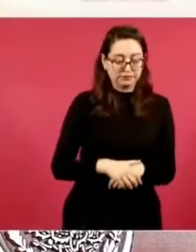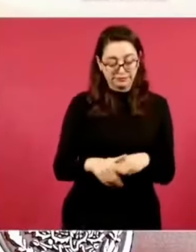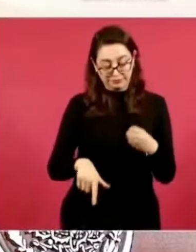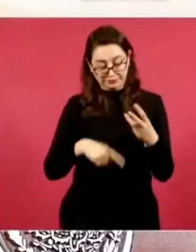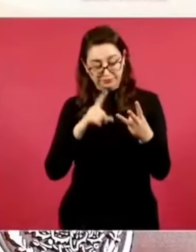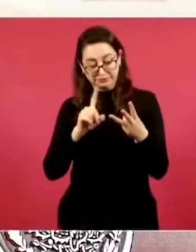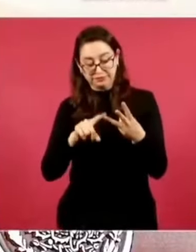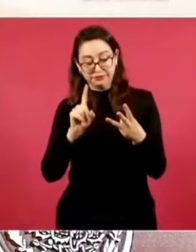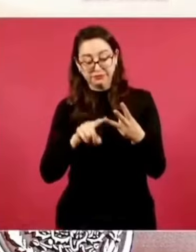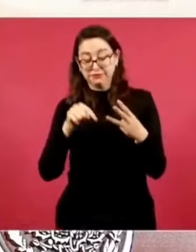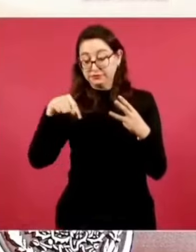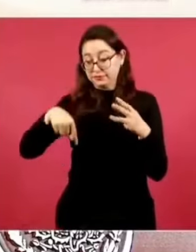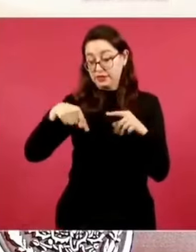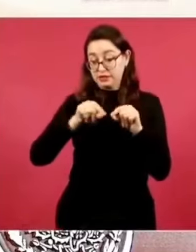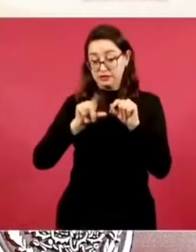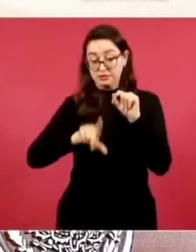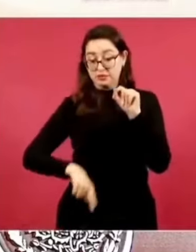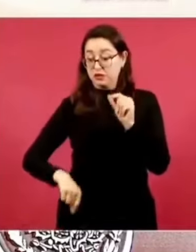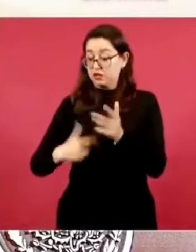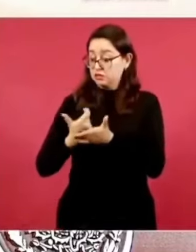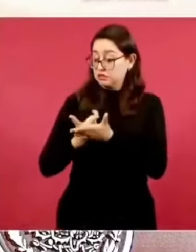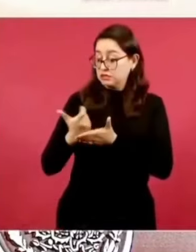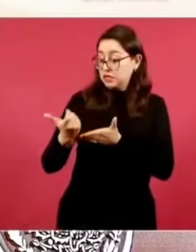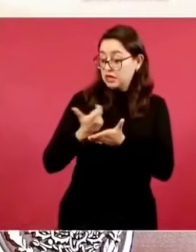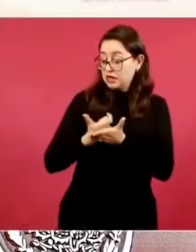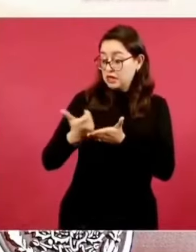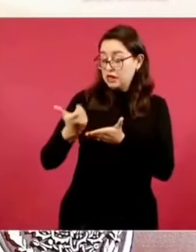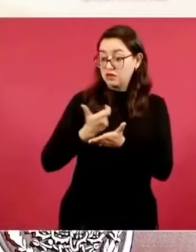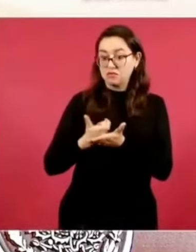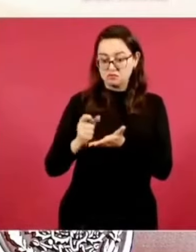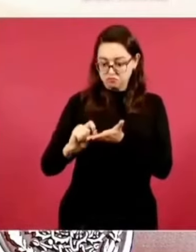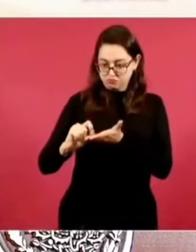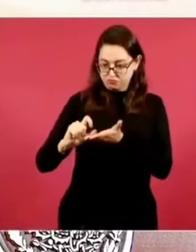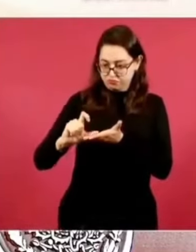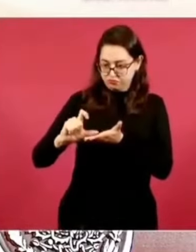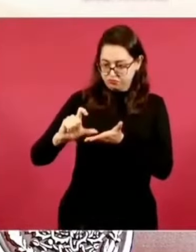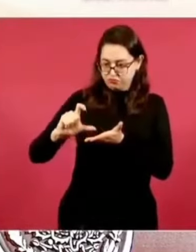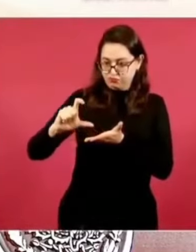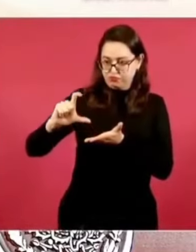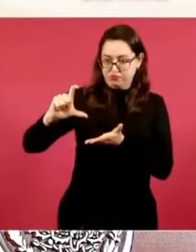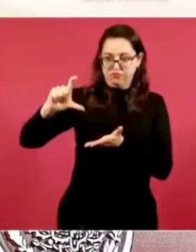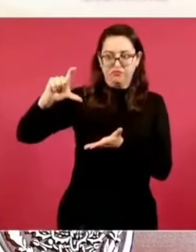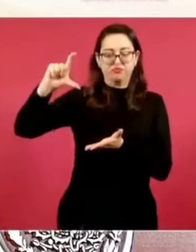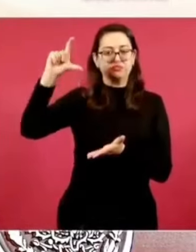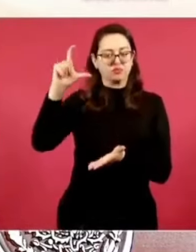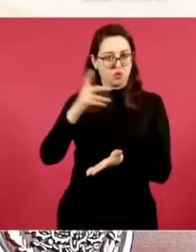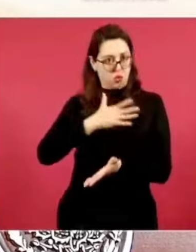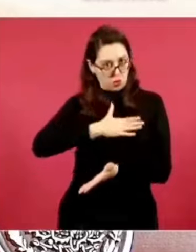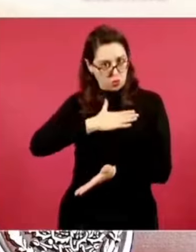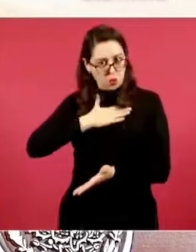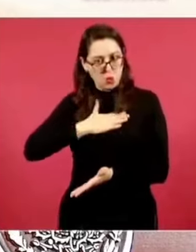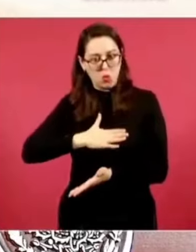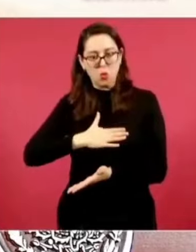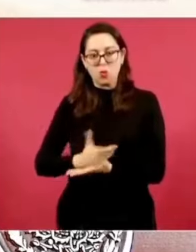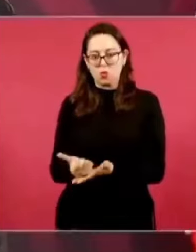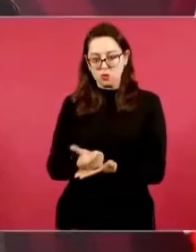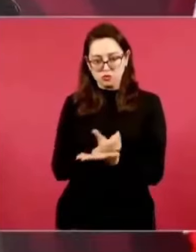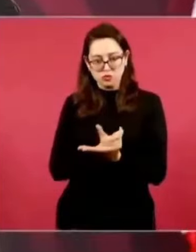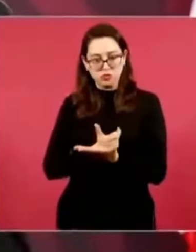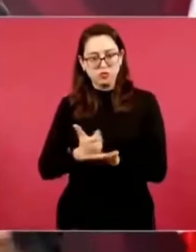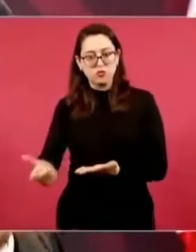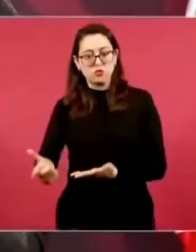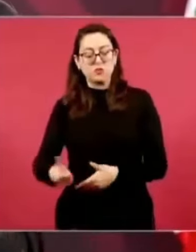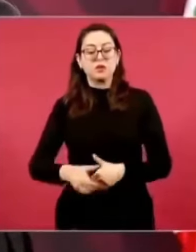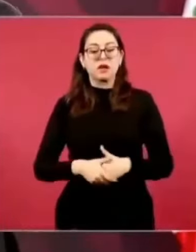es el que más ha crecido en los países